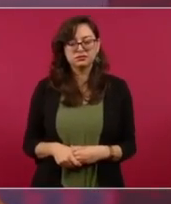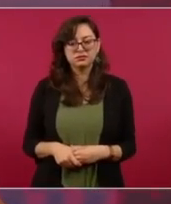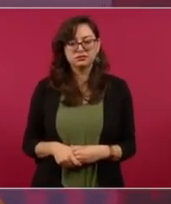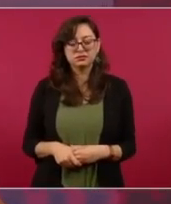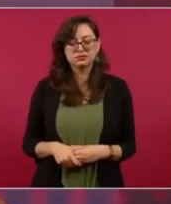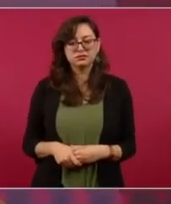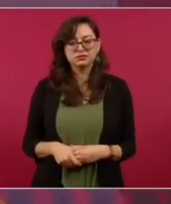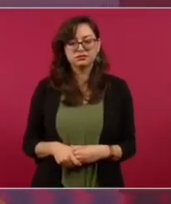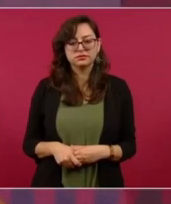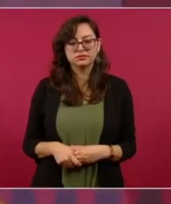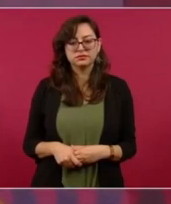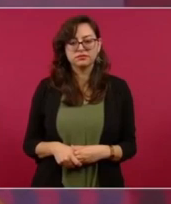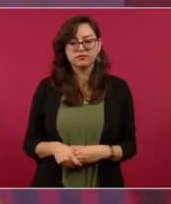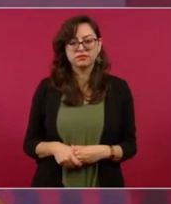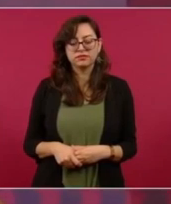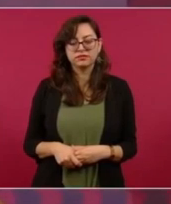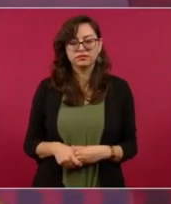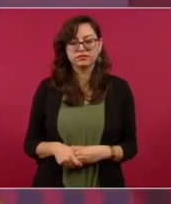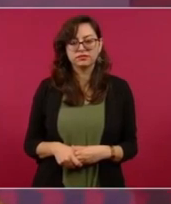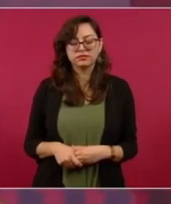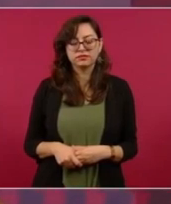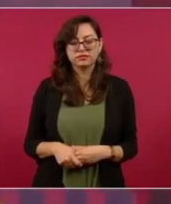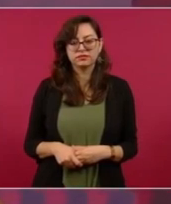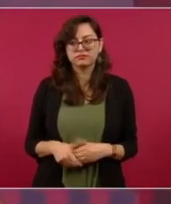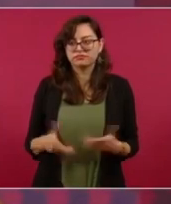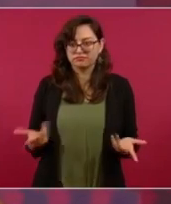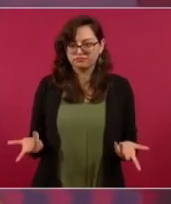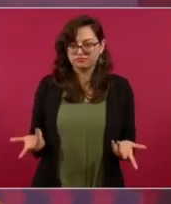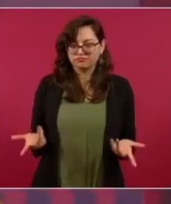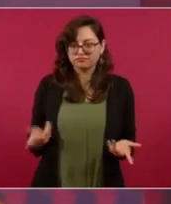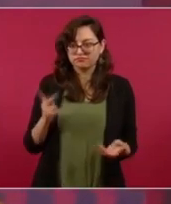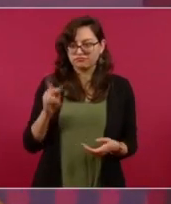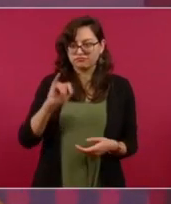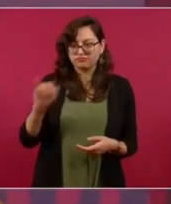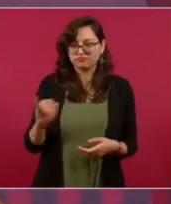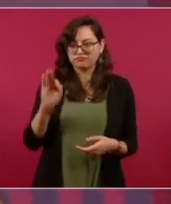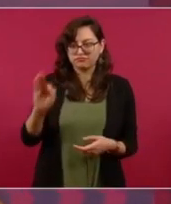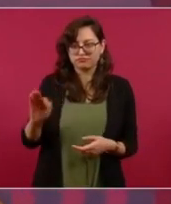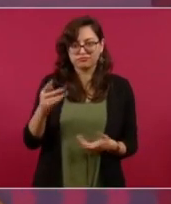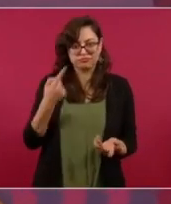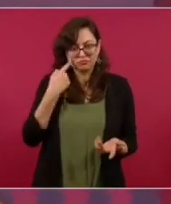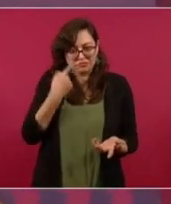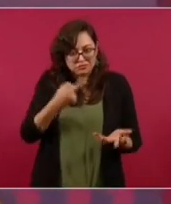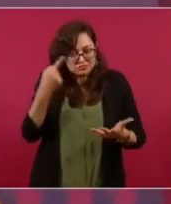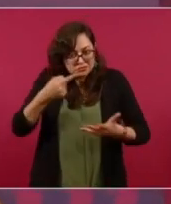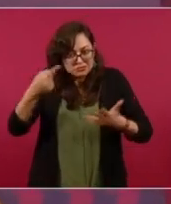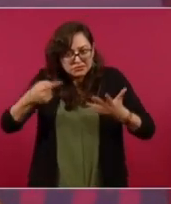que no es un agravio al Poder Judicial que